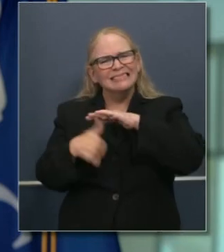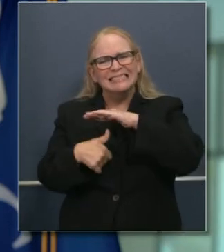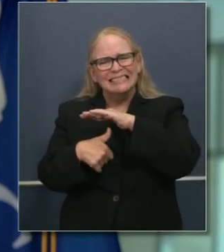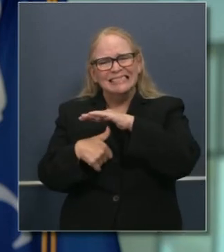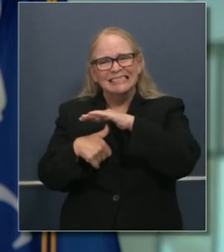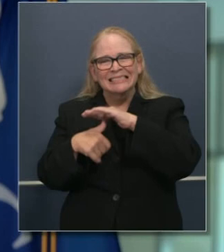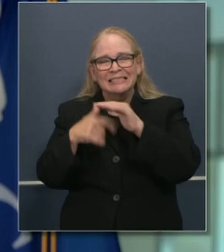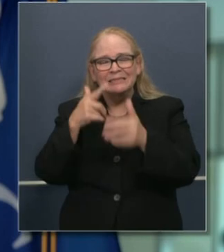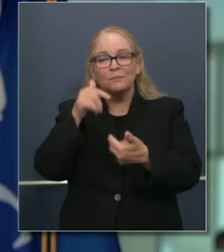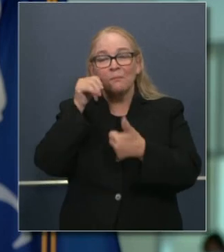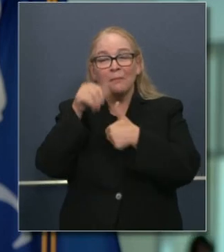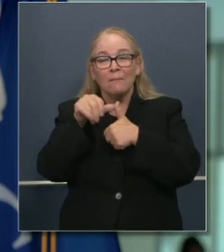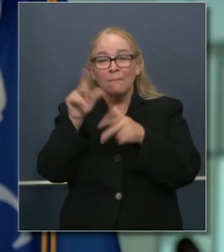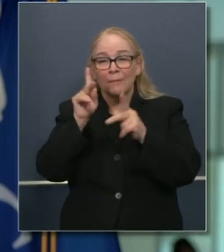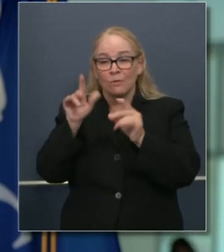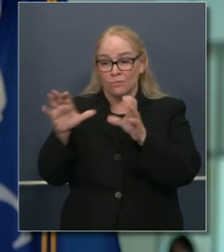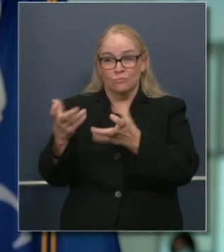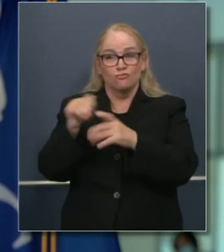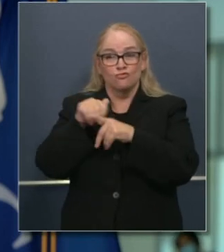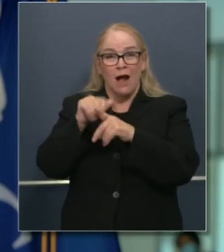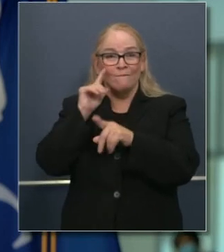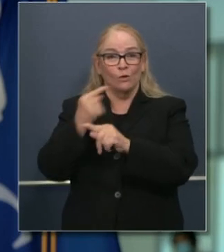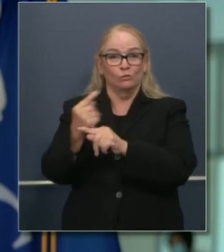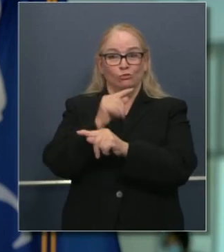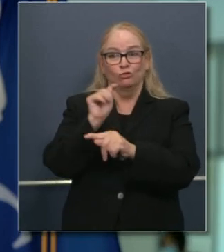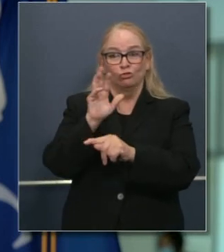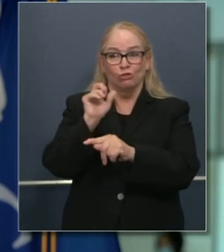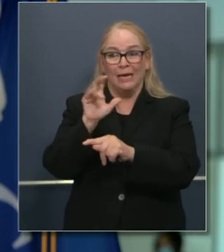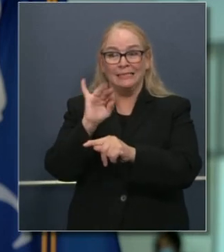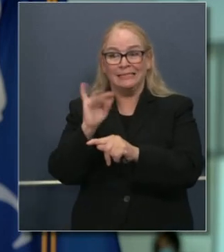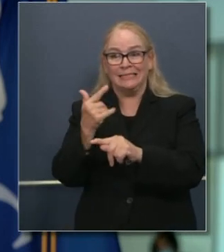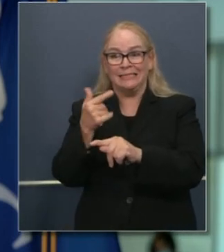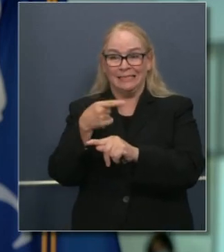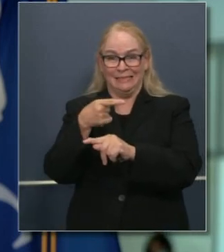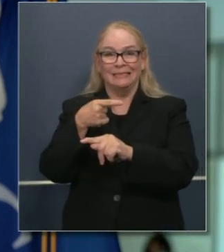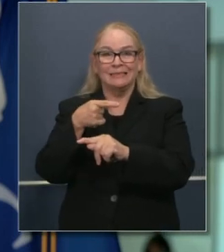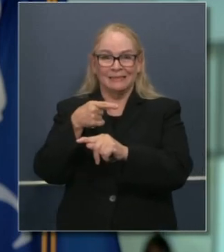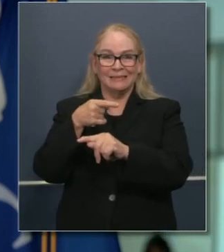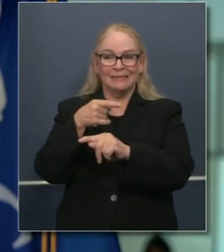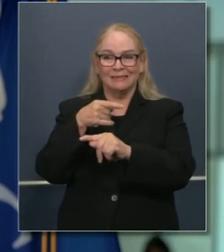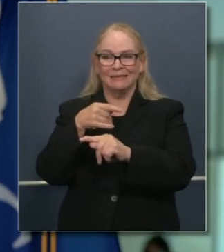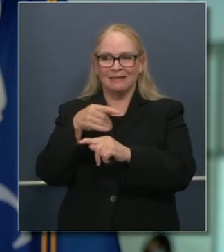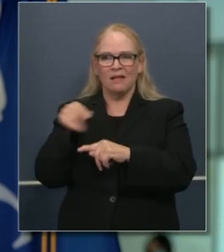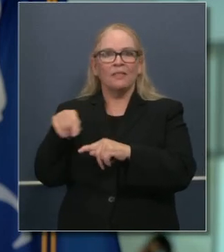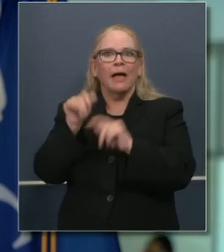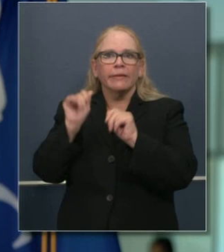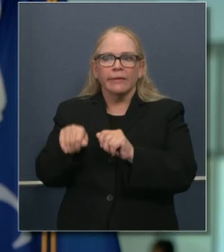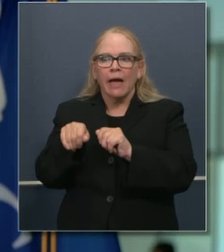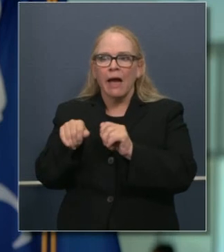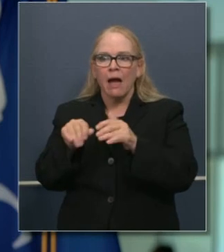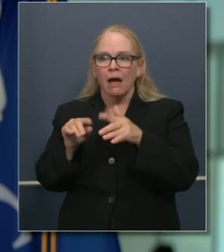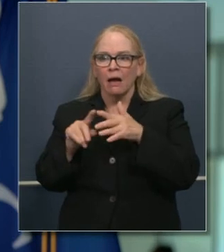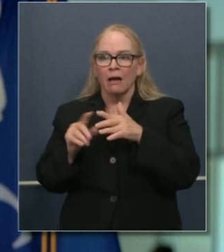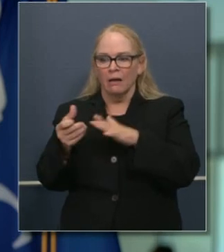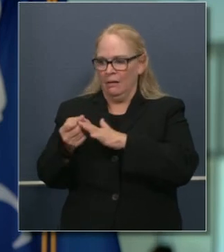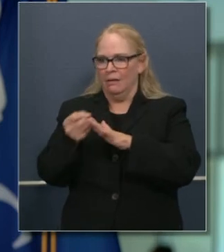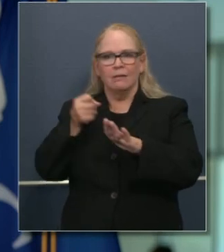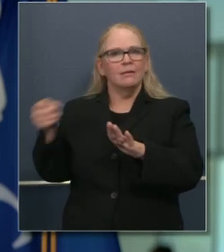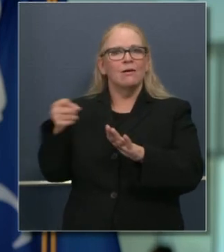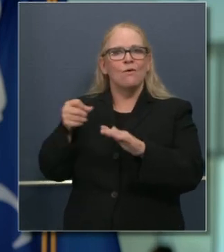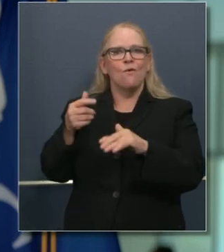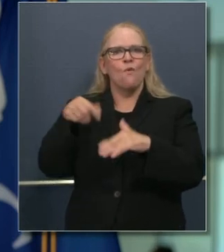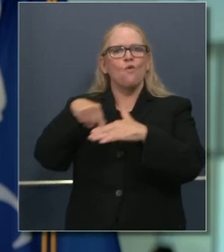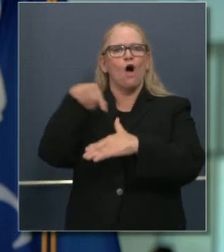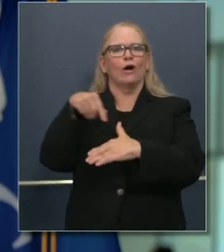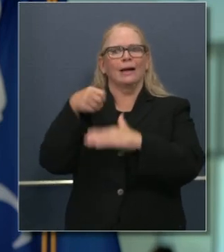Hemos estado hablando del rastreo de contactos como una parte importante para aislar y poner en cuarentena, y por eso es que